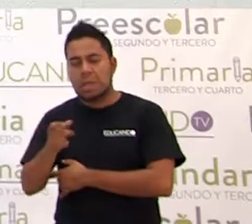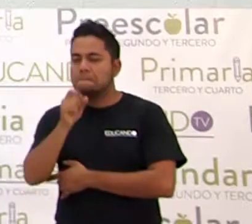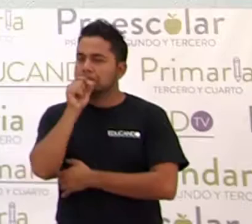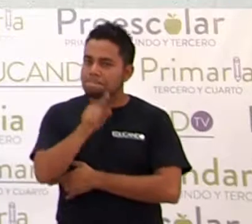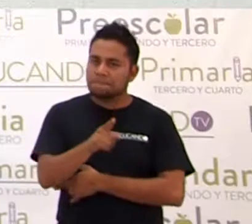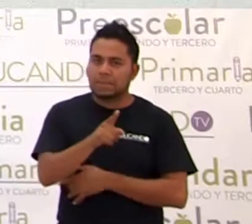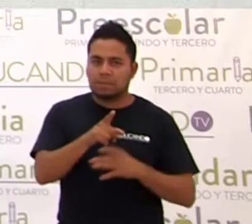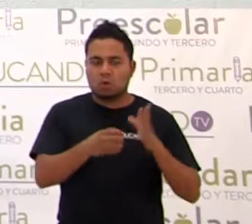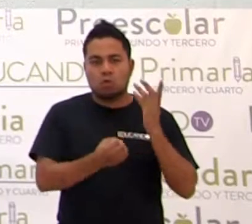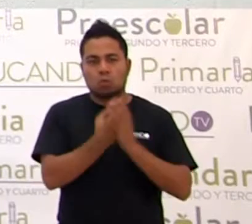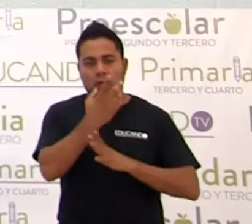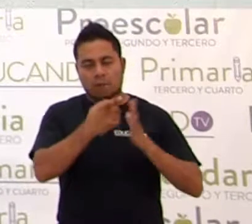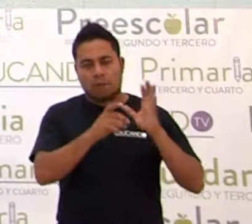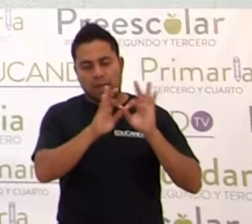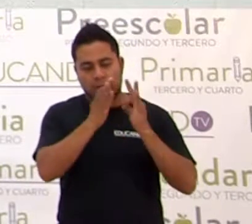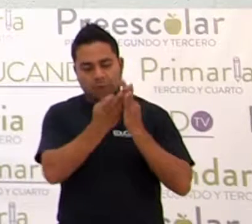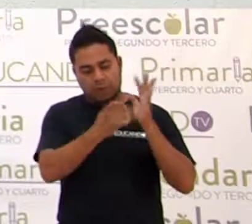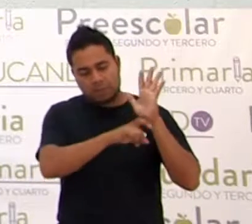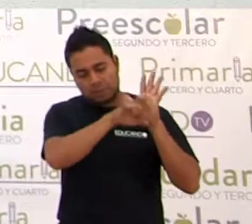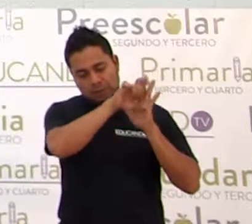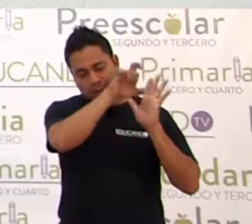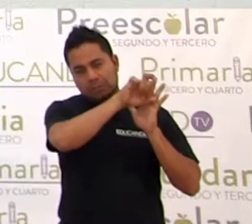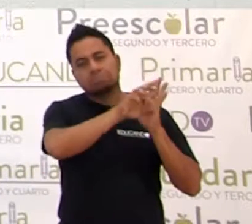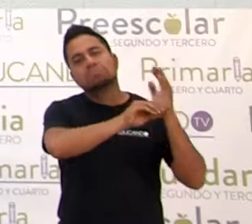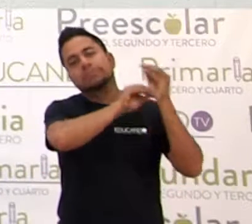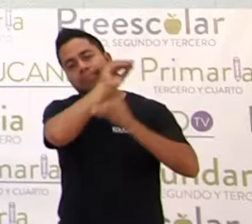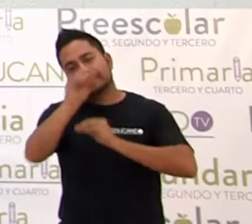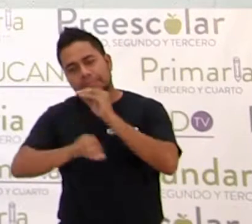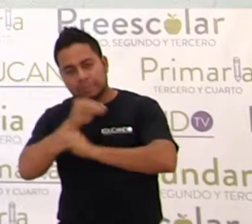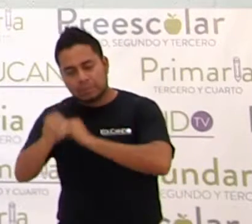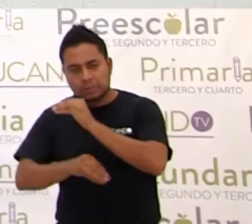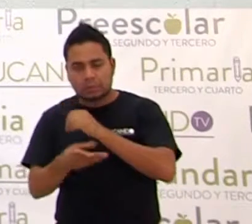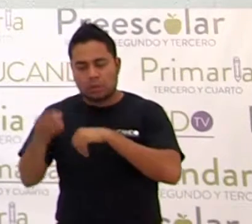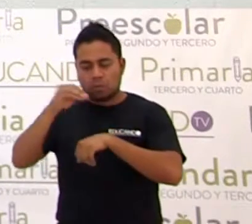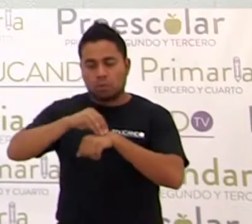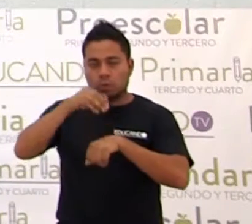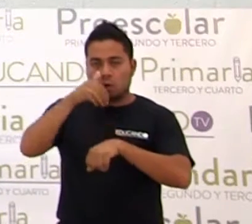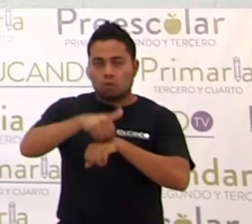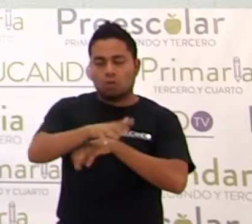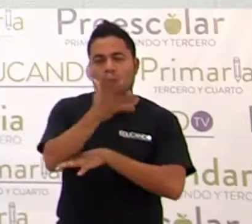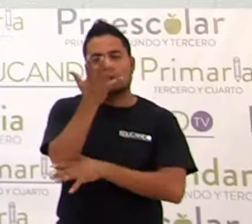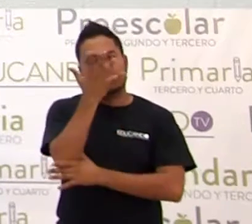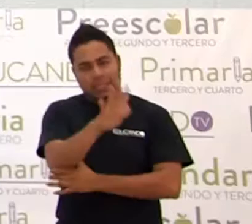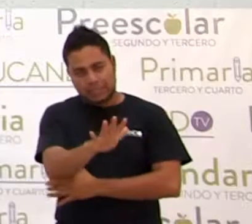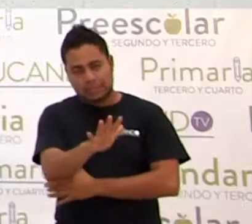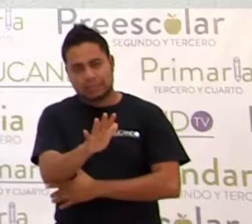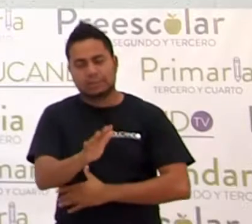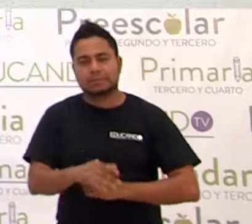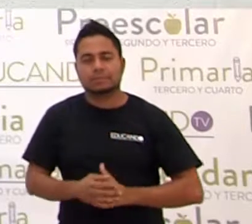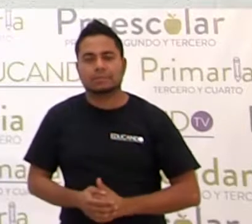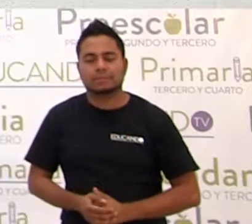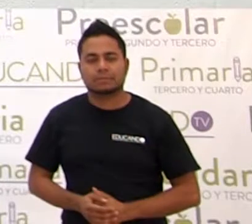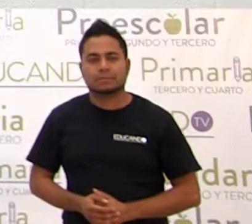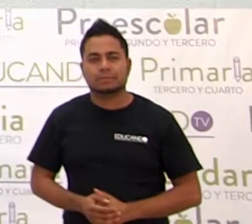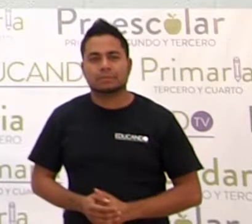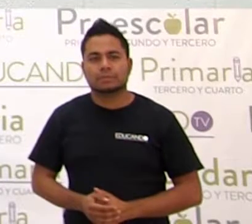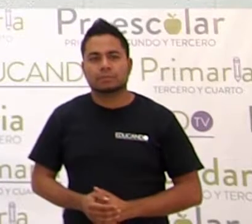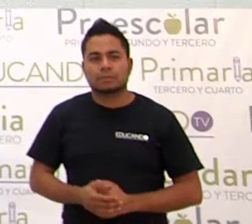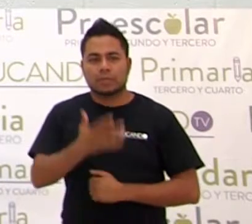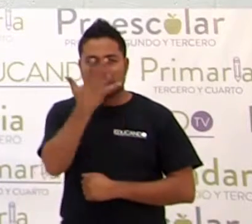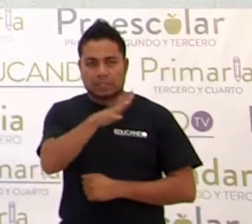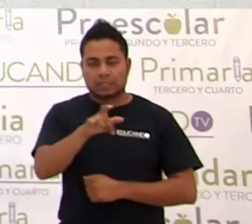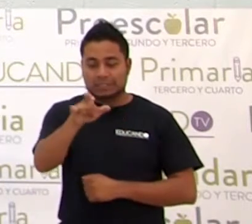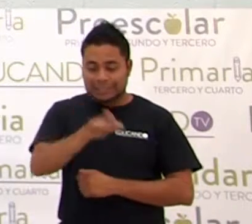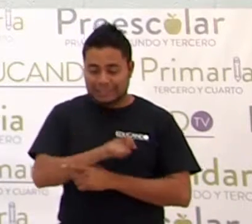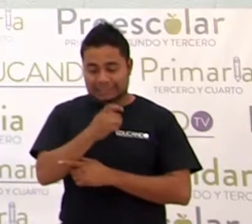adecua a la nueva metodología. Ponemos el número 10, ¿sí? 10, x